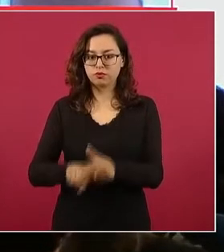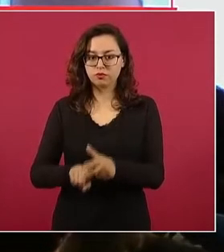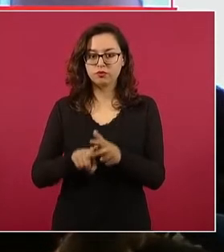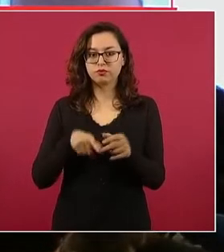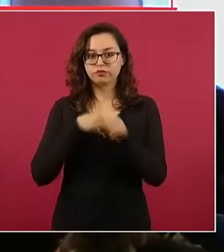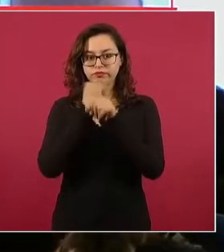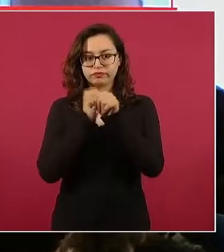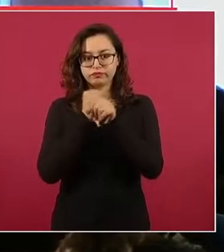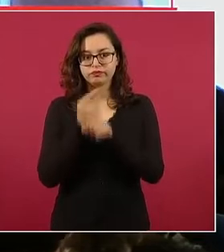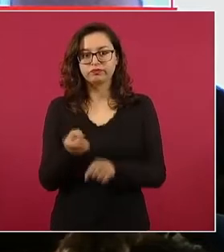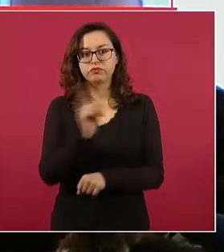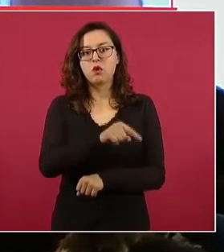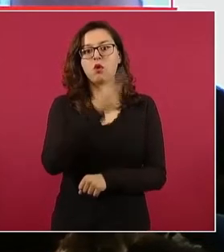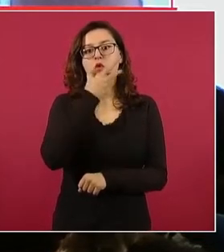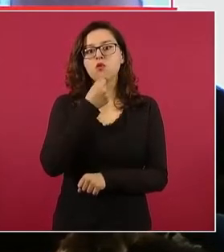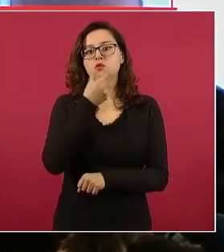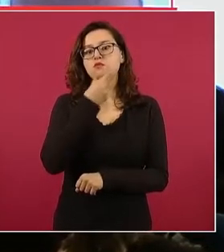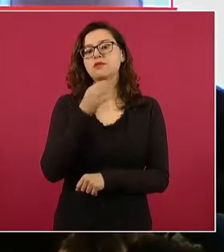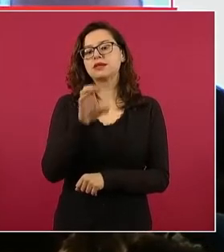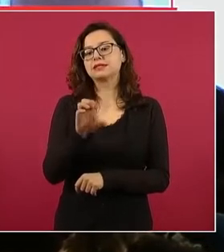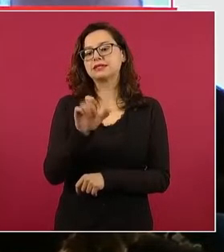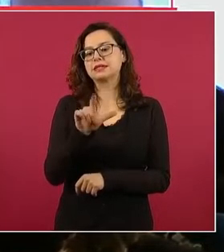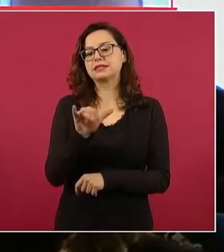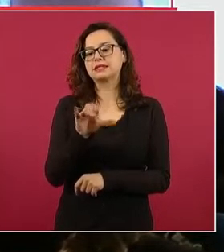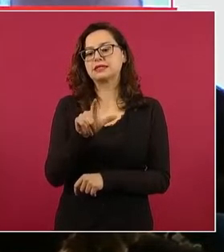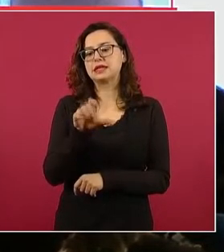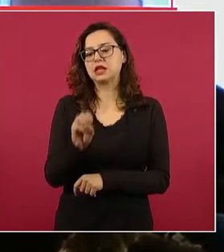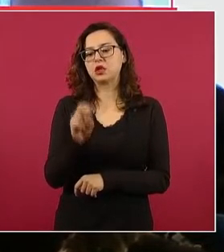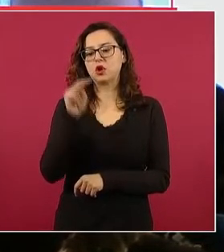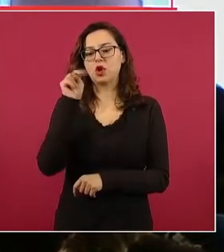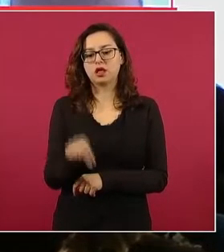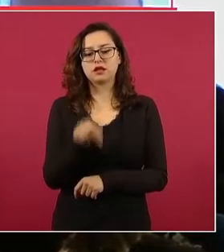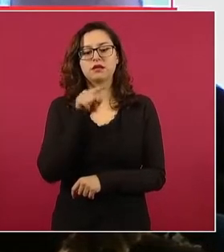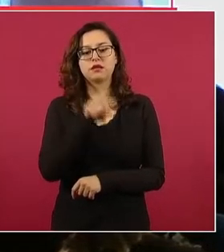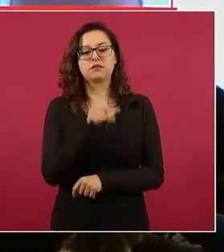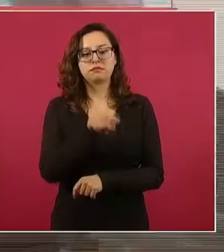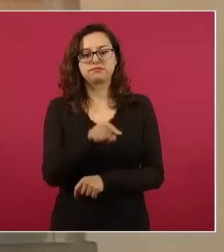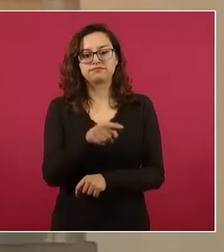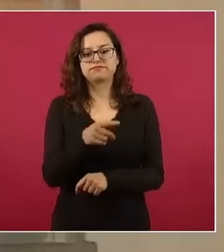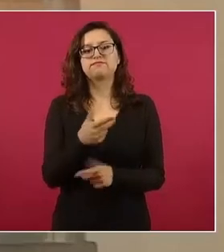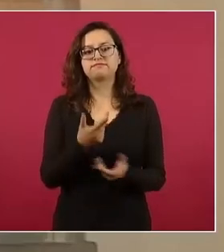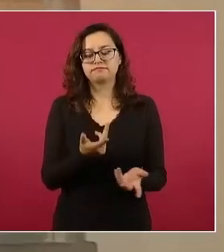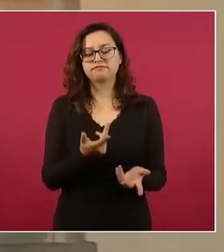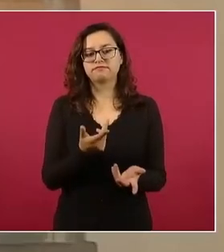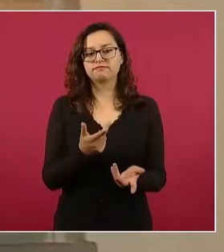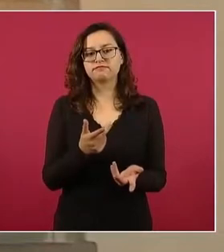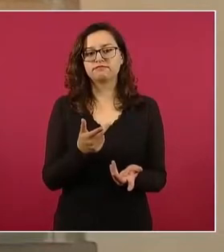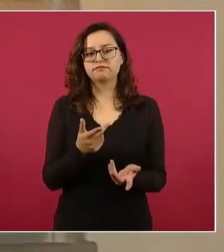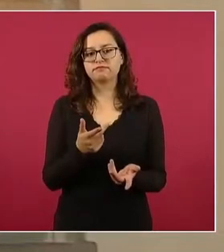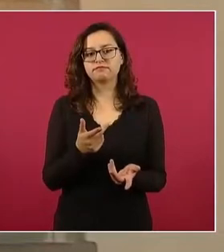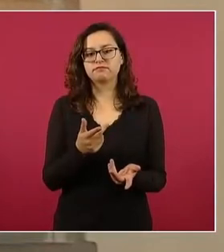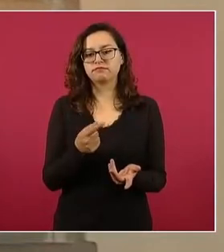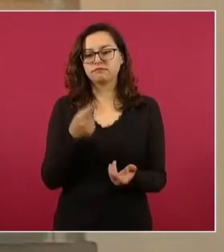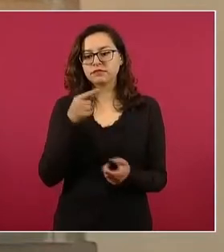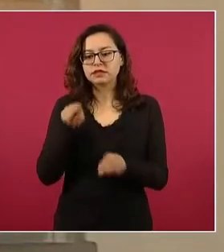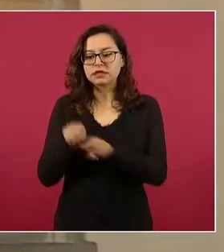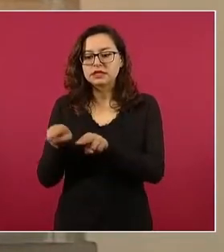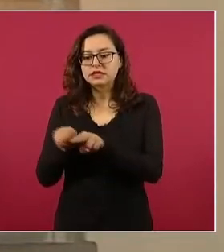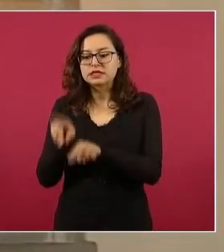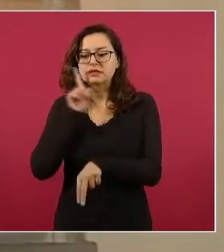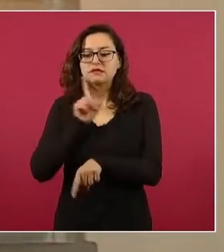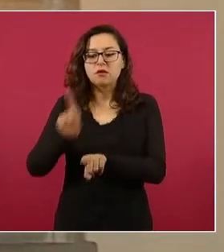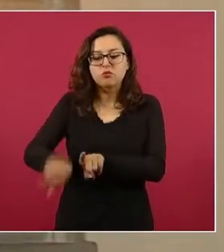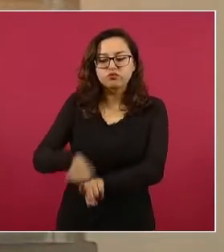de Cecilio N., quien habría cometido el delito de violación en agravio de su nieta.